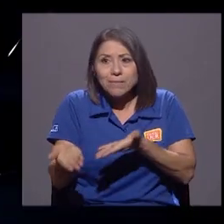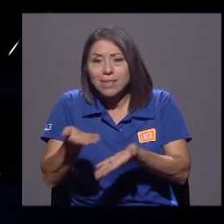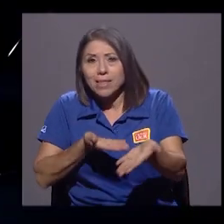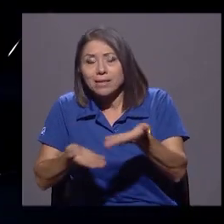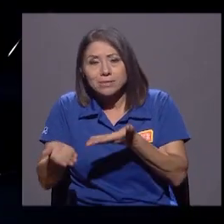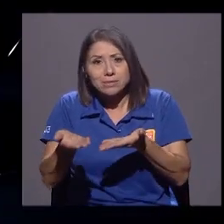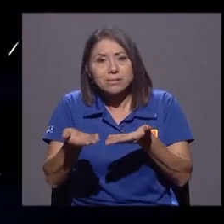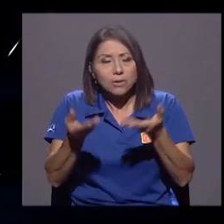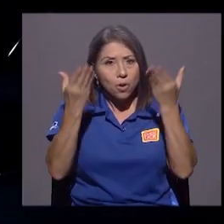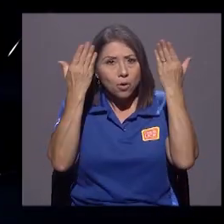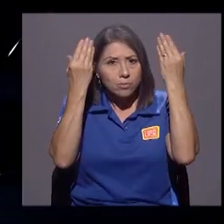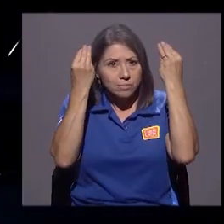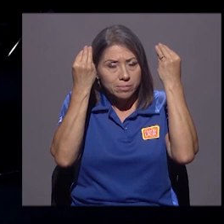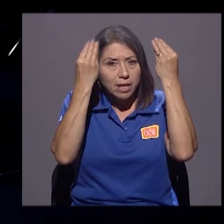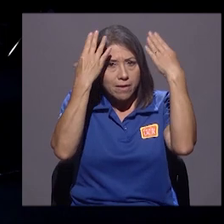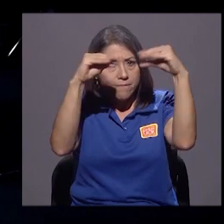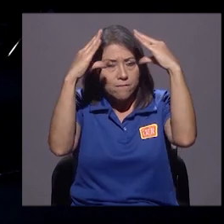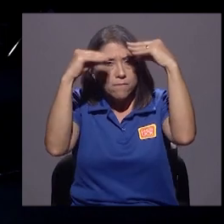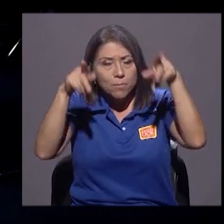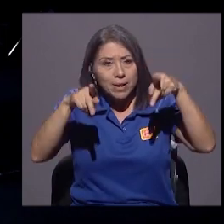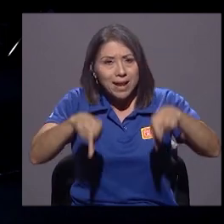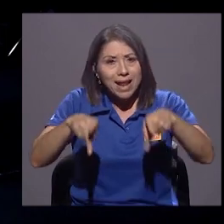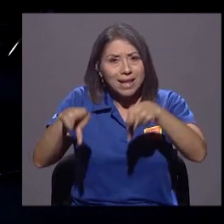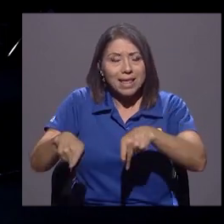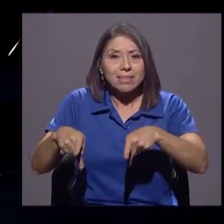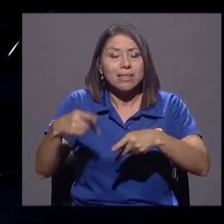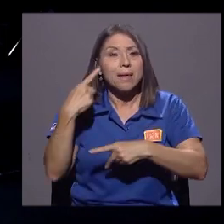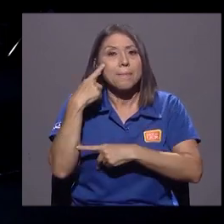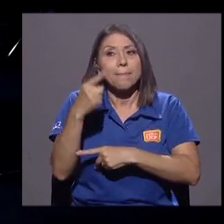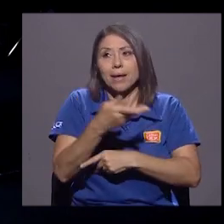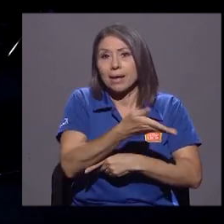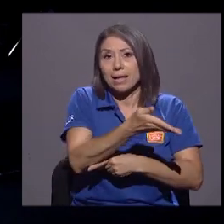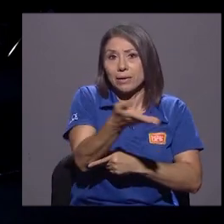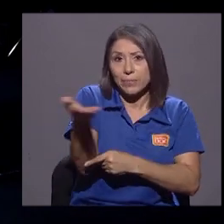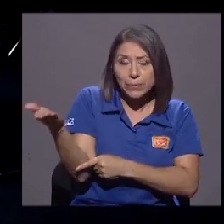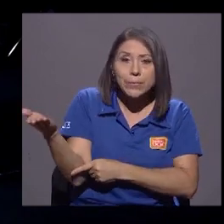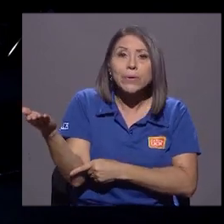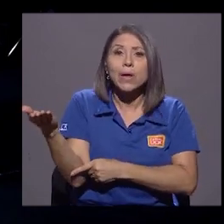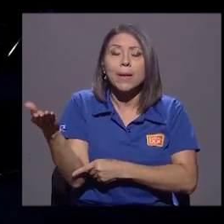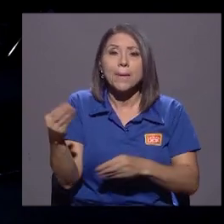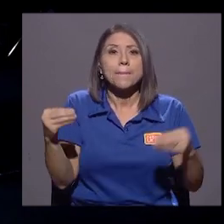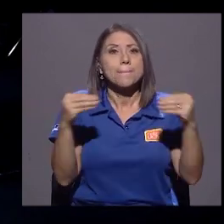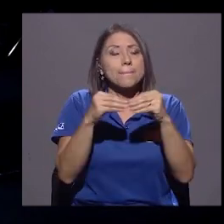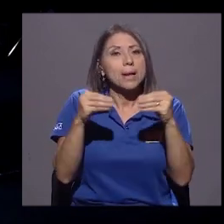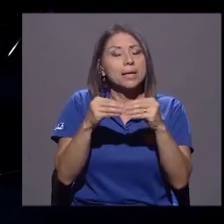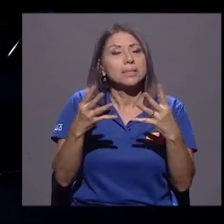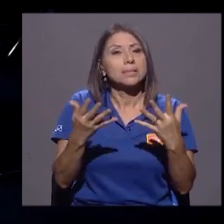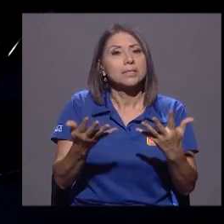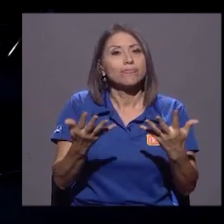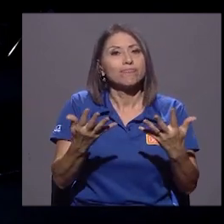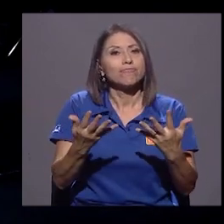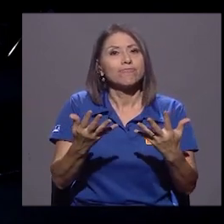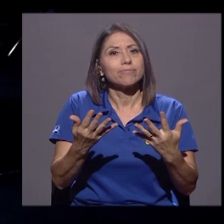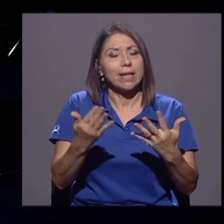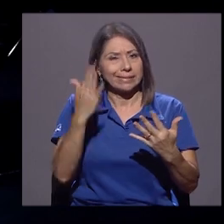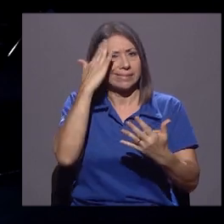informar a la gente y tener una sociedad civil, como decía usted ahora, mucho más llena del trabajo que ha sido don